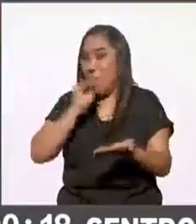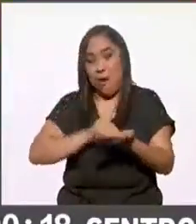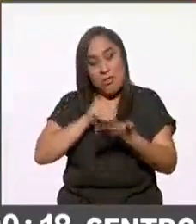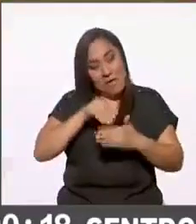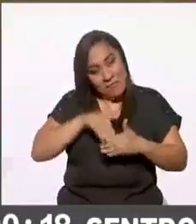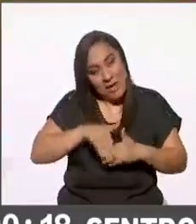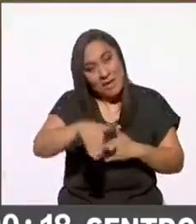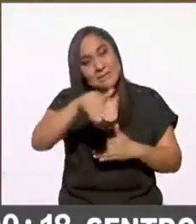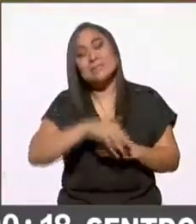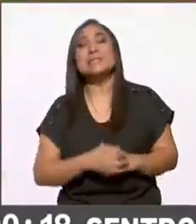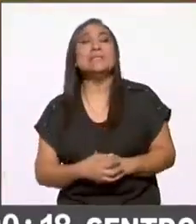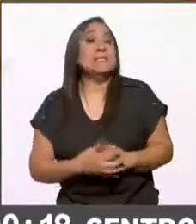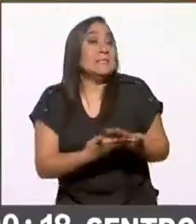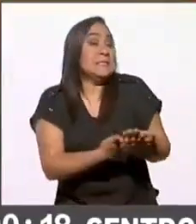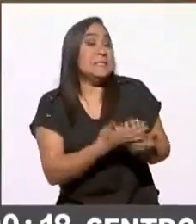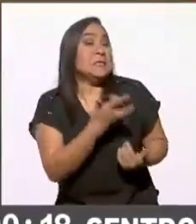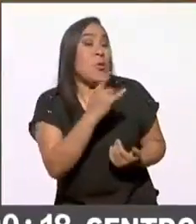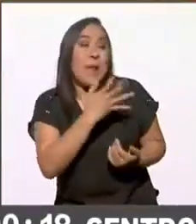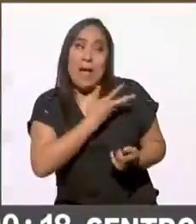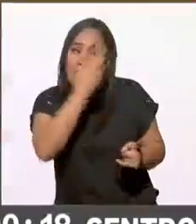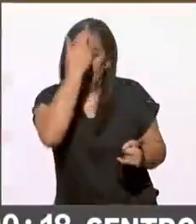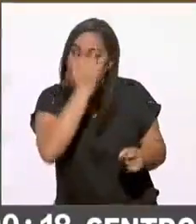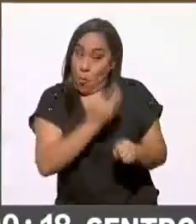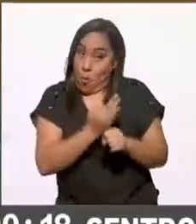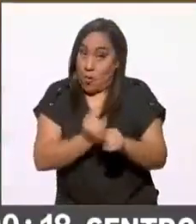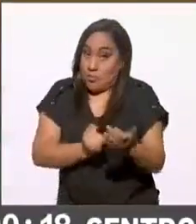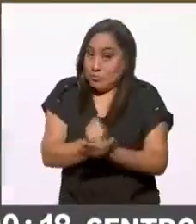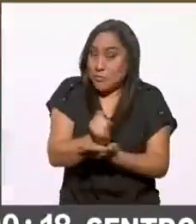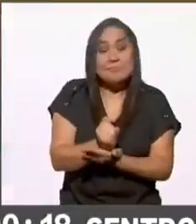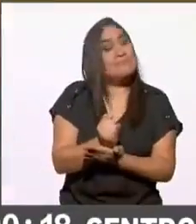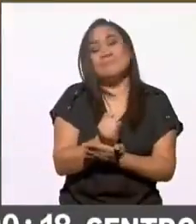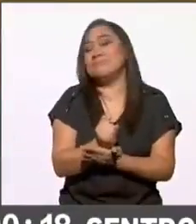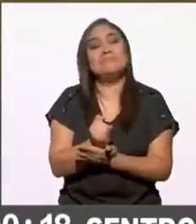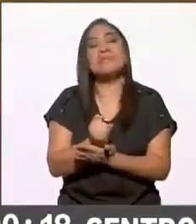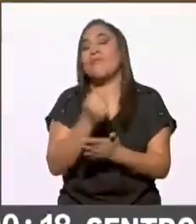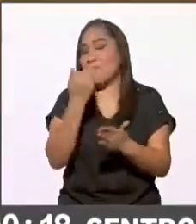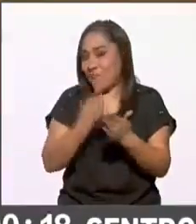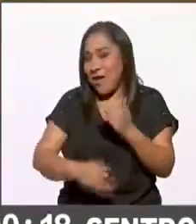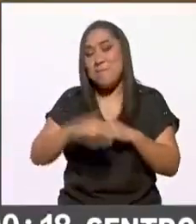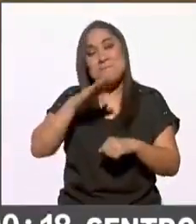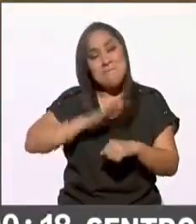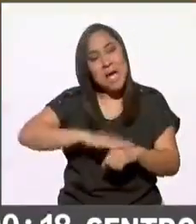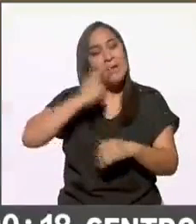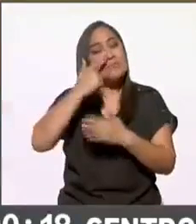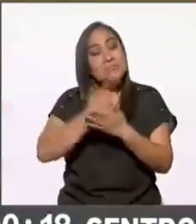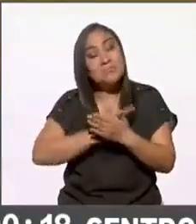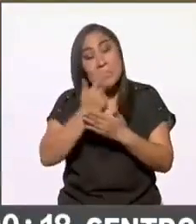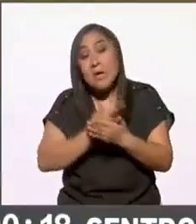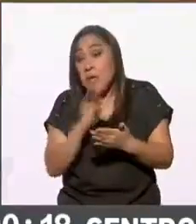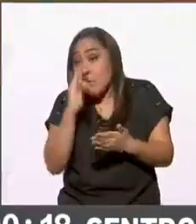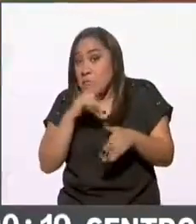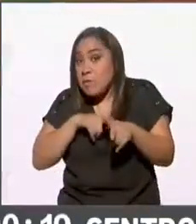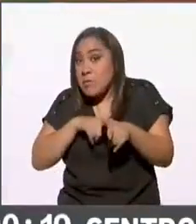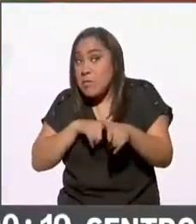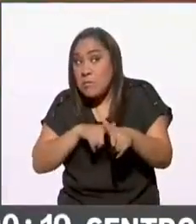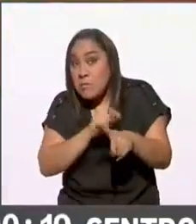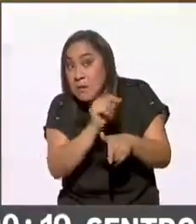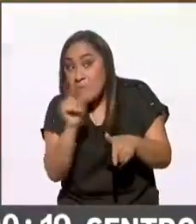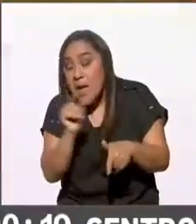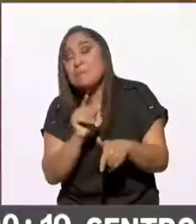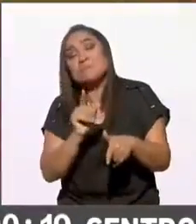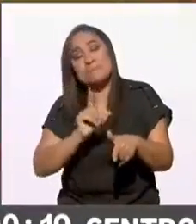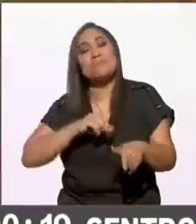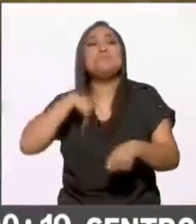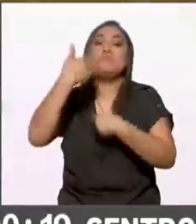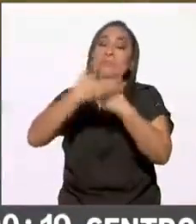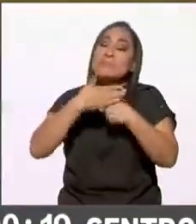Guadalupe no está cerrada y como bien dices de mantenerse estas tendencias bueno tendrá que venir la negociación